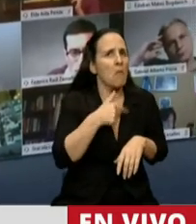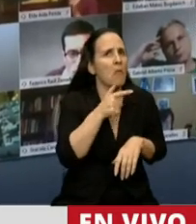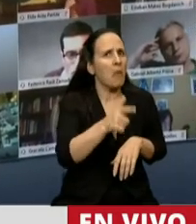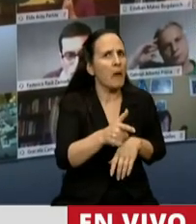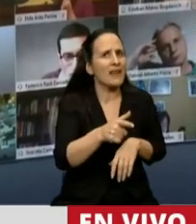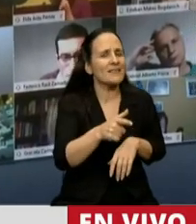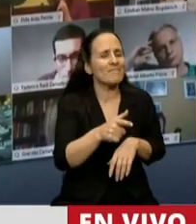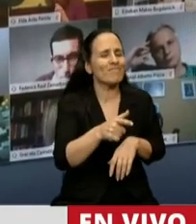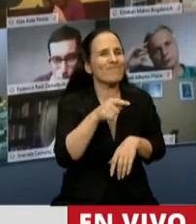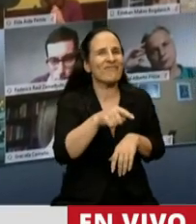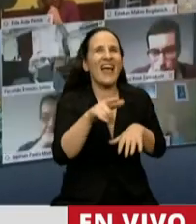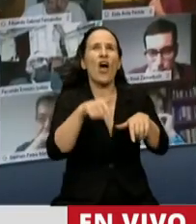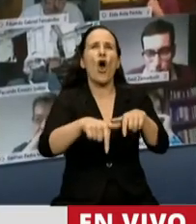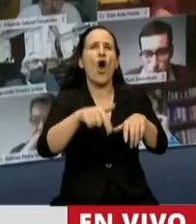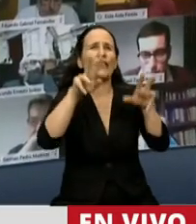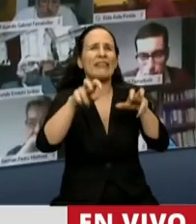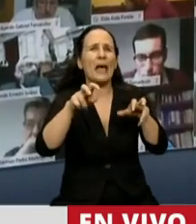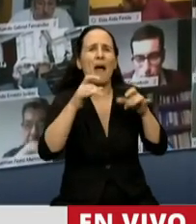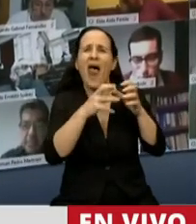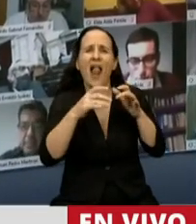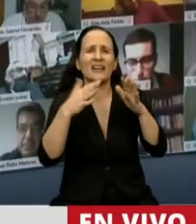merecía otro espacio en oeste tan apurado.